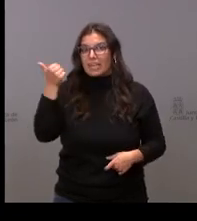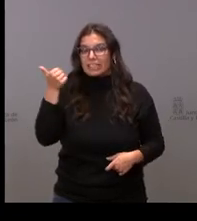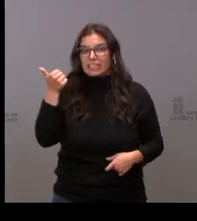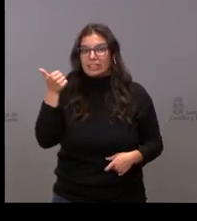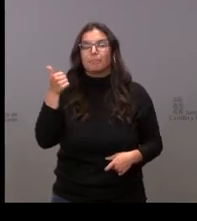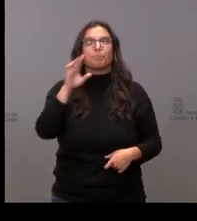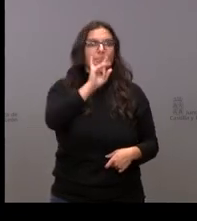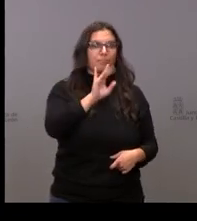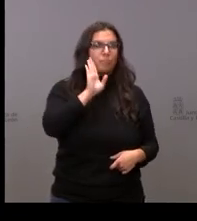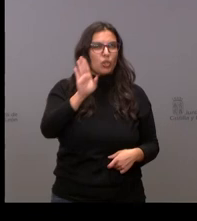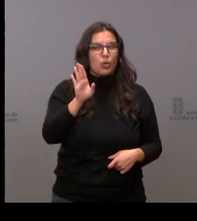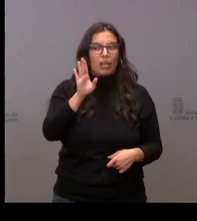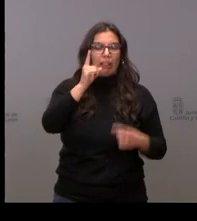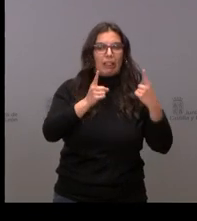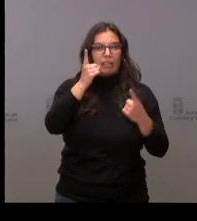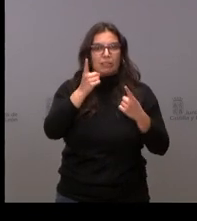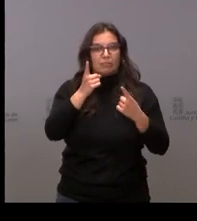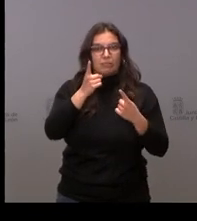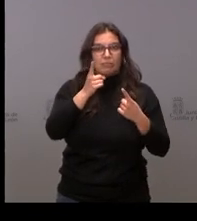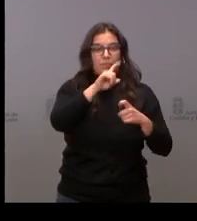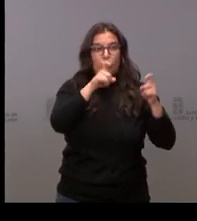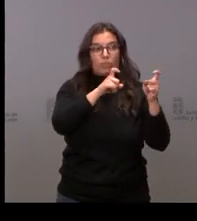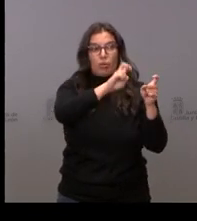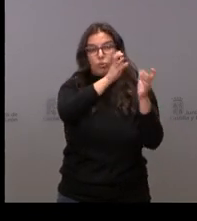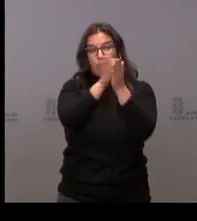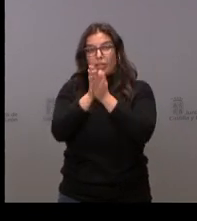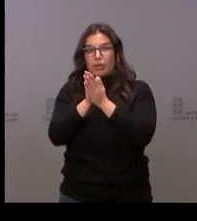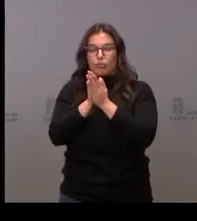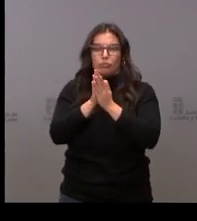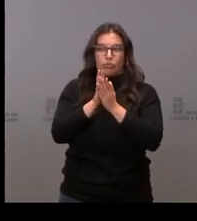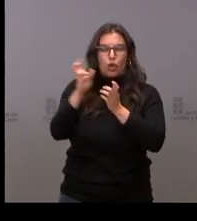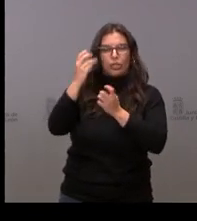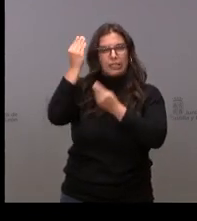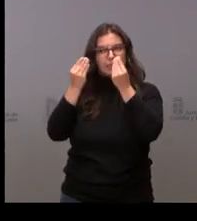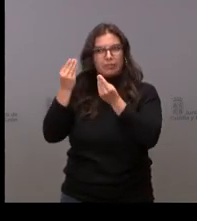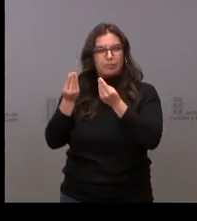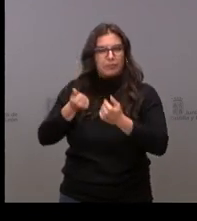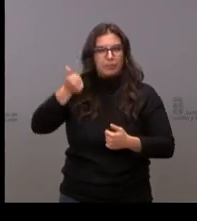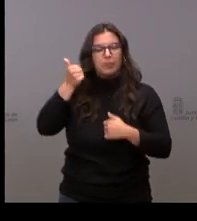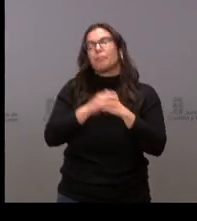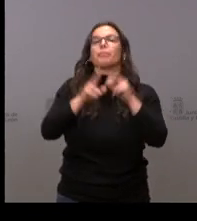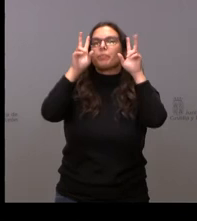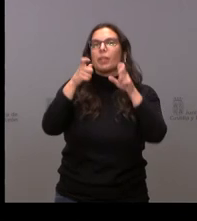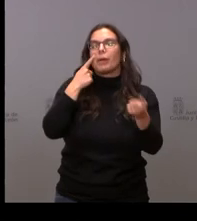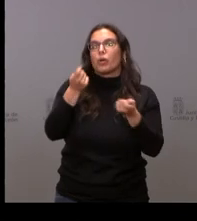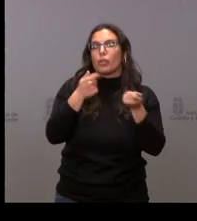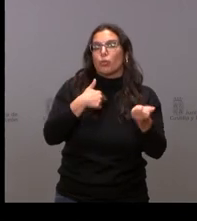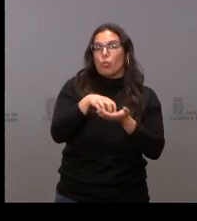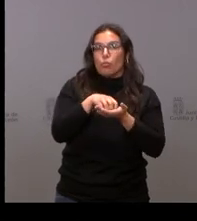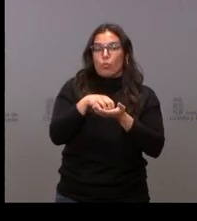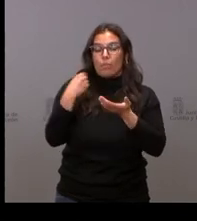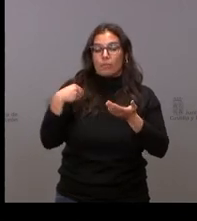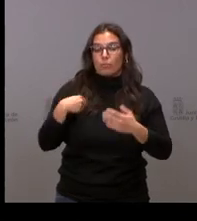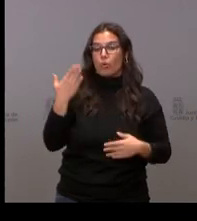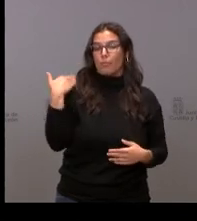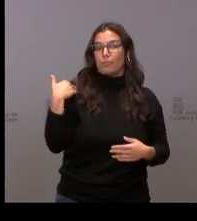hola que surgen al hilo de las preguntas de los compañeros surgen algunas otras hablando de coordinación tengo una duda desde el debate